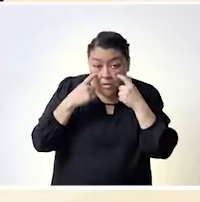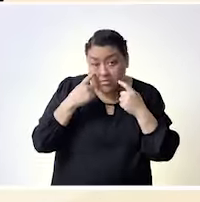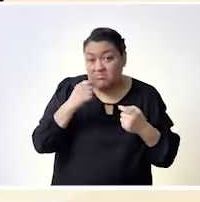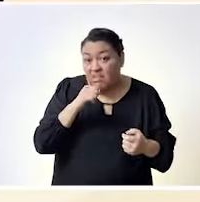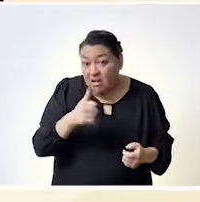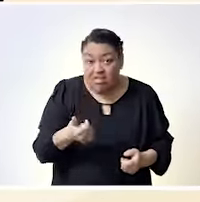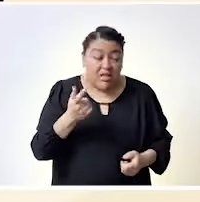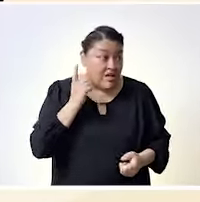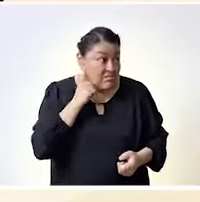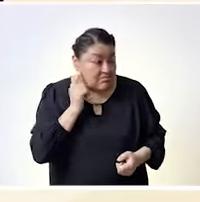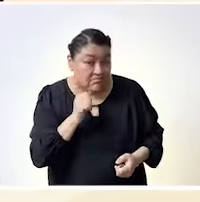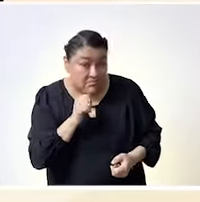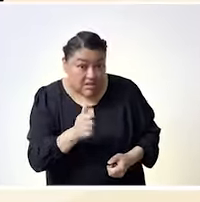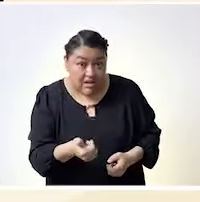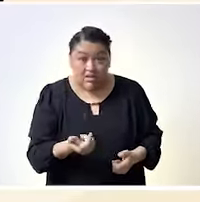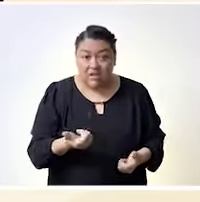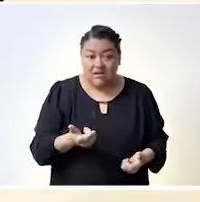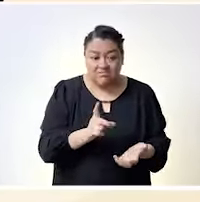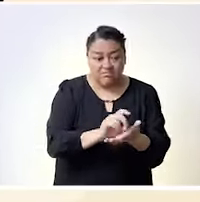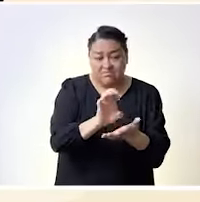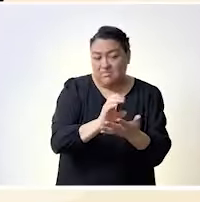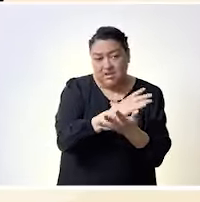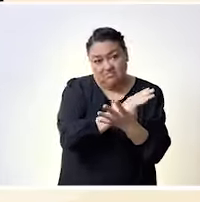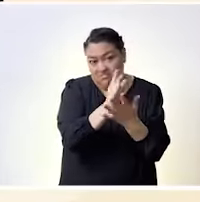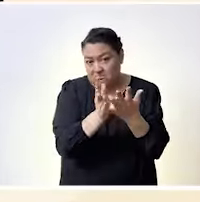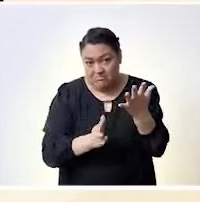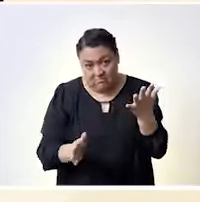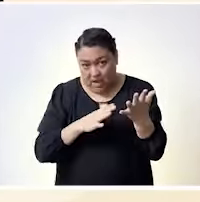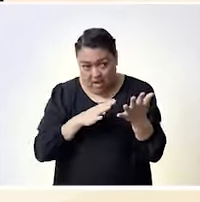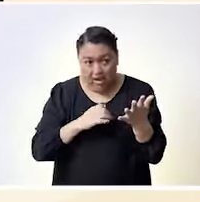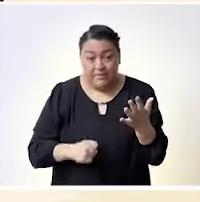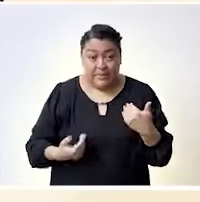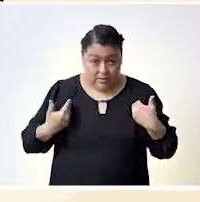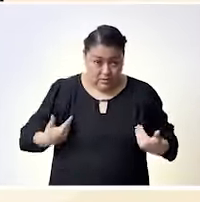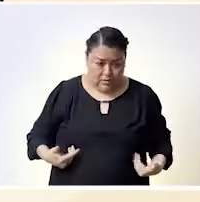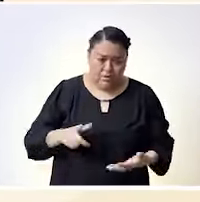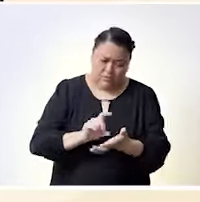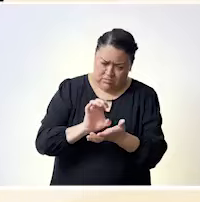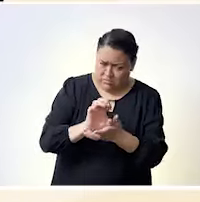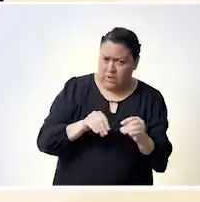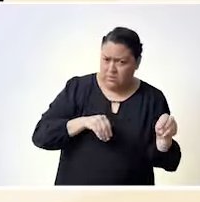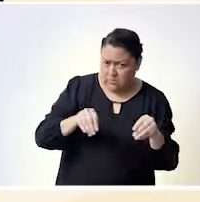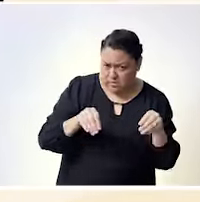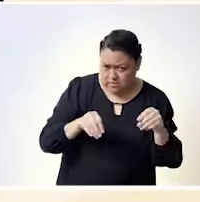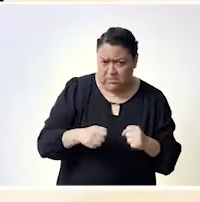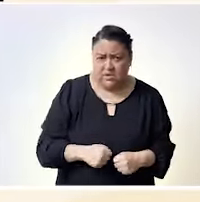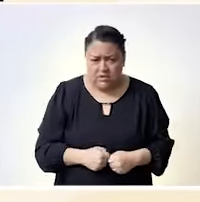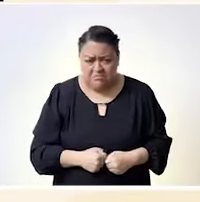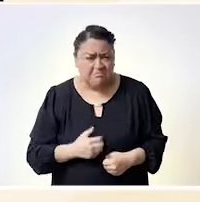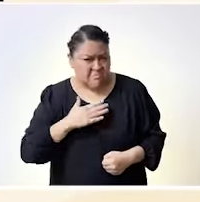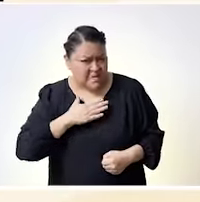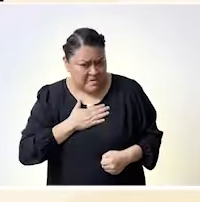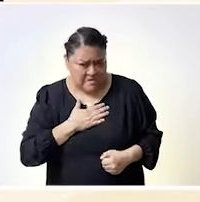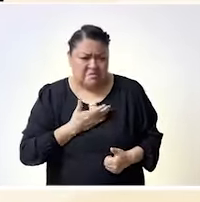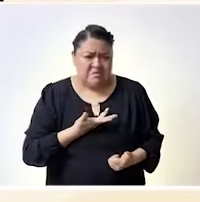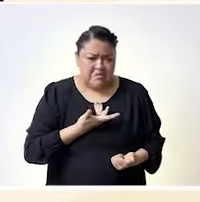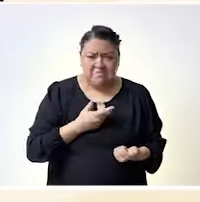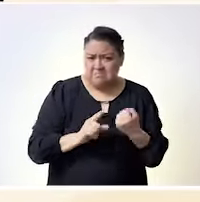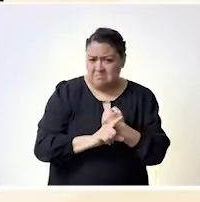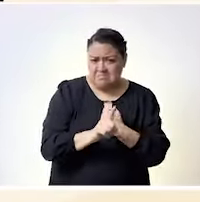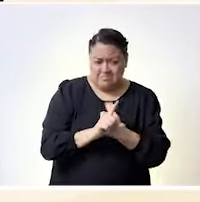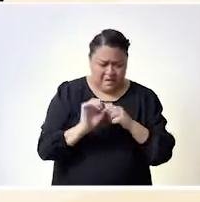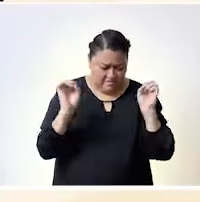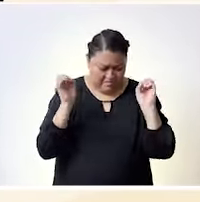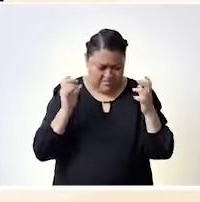enfrento todo esto día a día. Además de ser mujer con discapacidad, hago deporte adaptado. Soy partícipe del deporte adaptado,